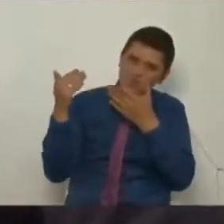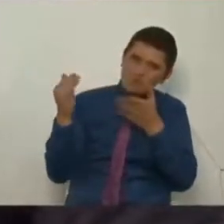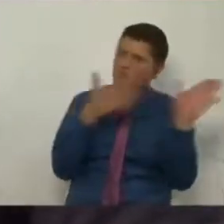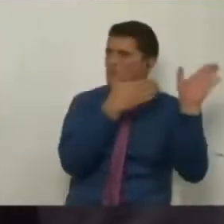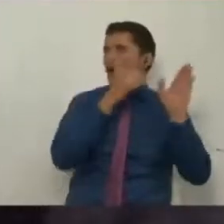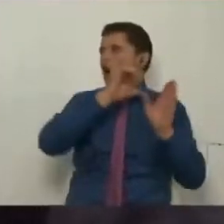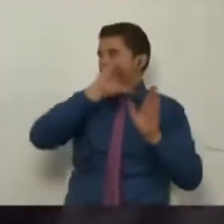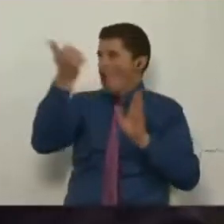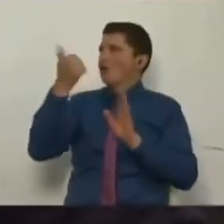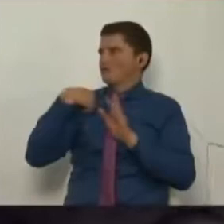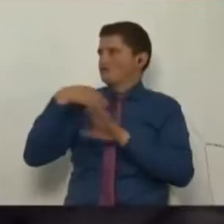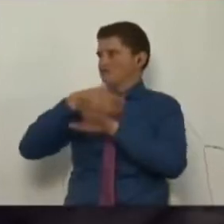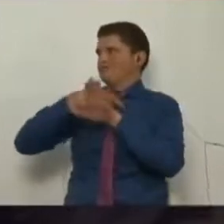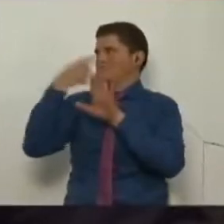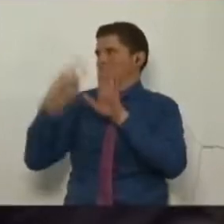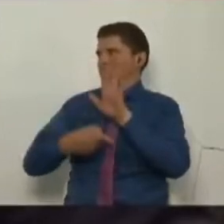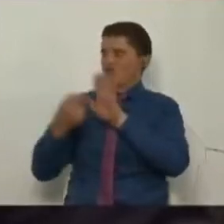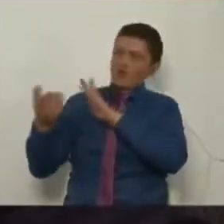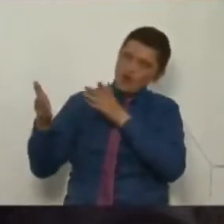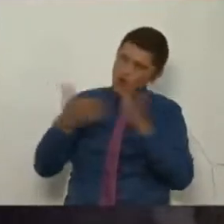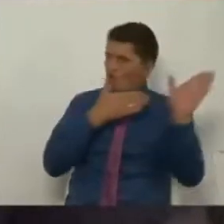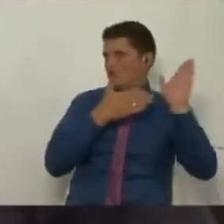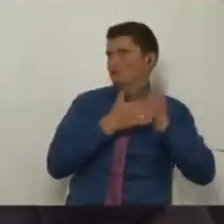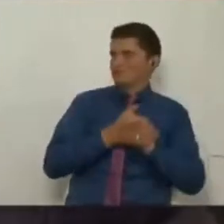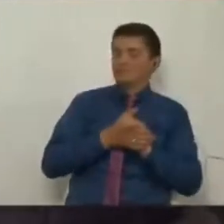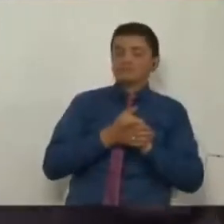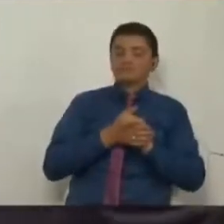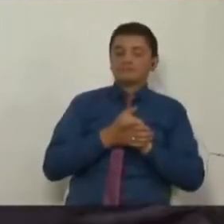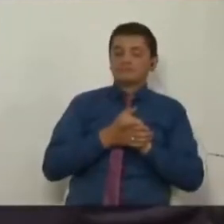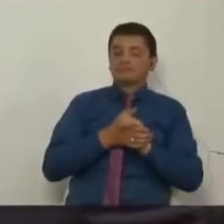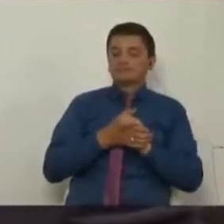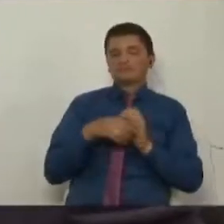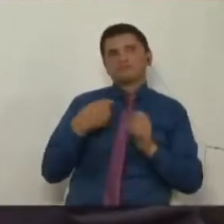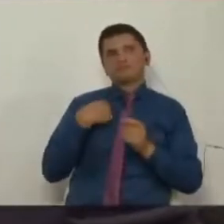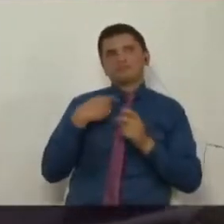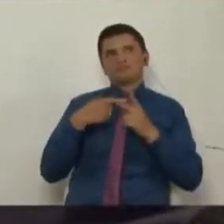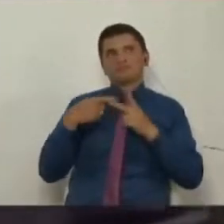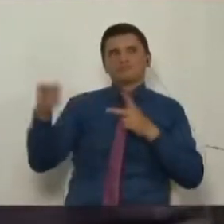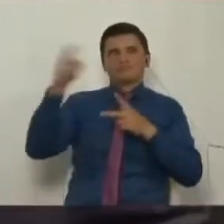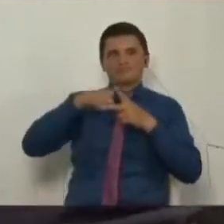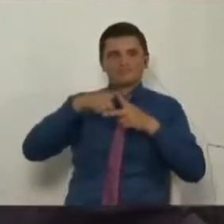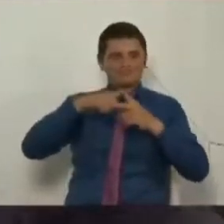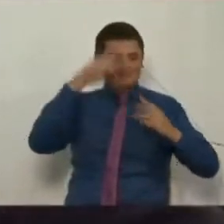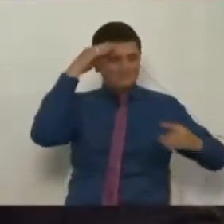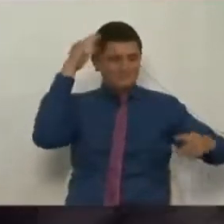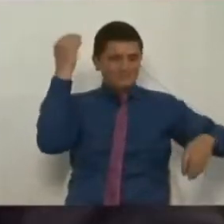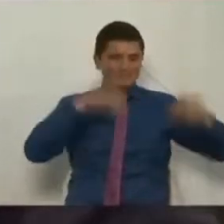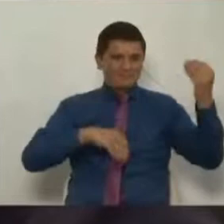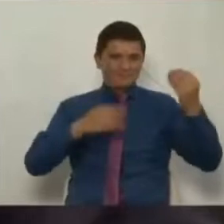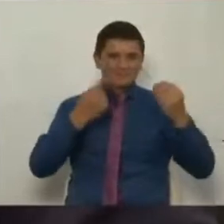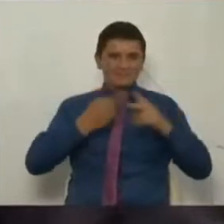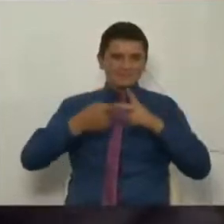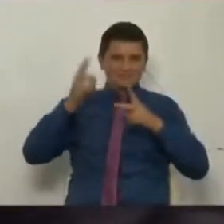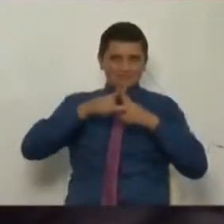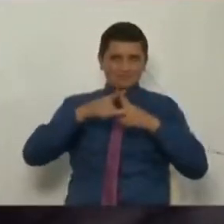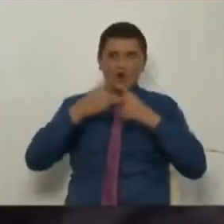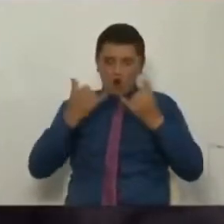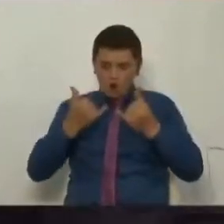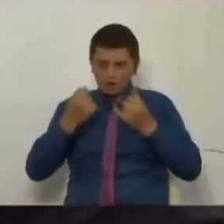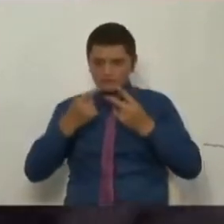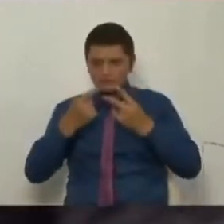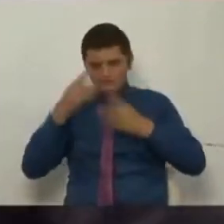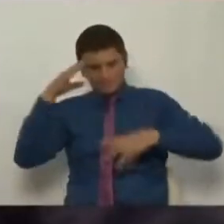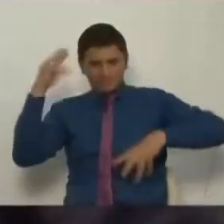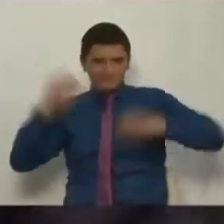Voy a decir que a pesar del desencuentro de hace ocho días y el desencuentro de hoy, algo pasó